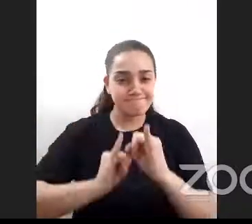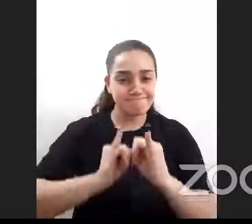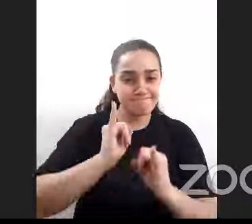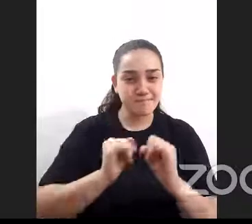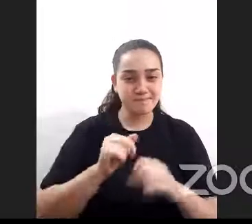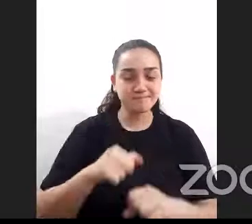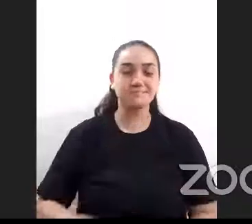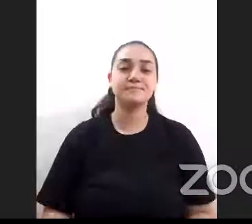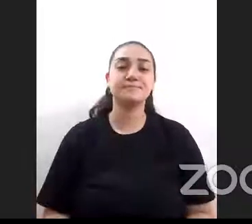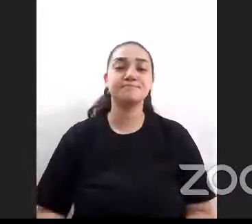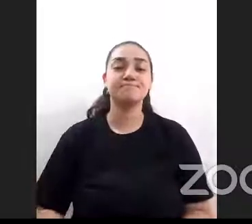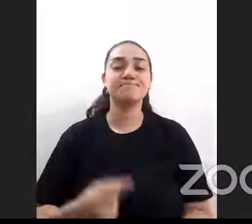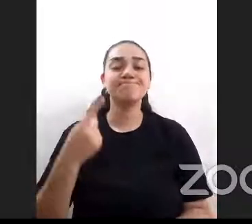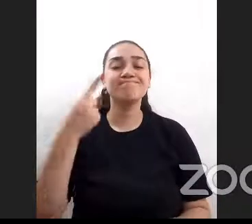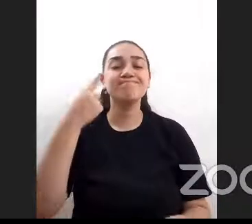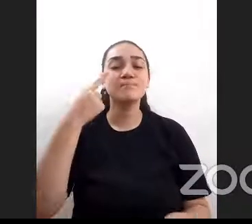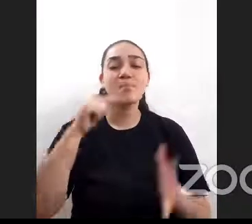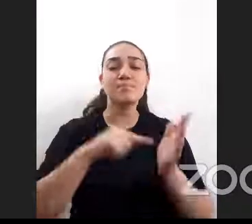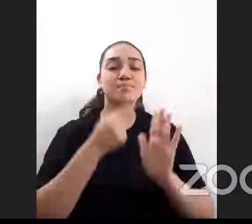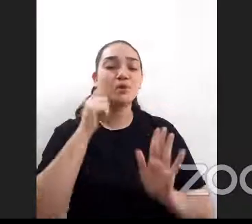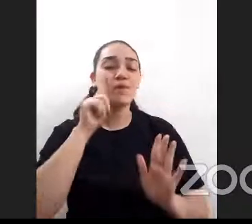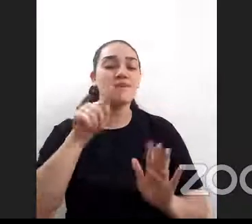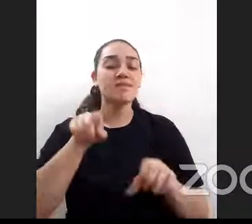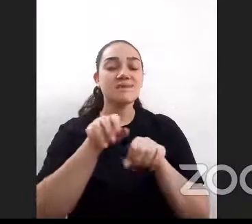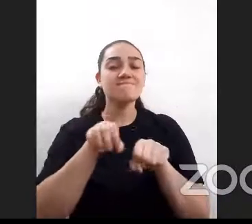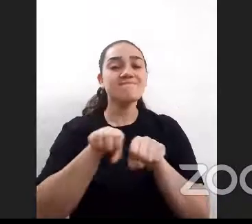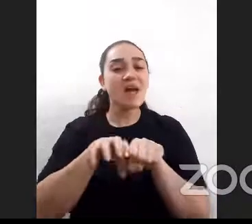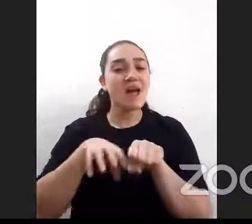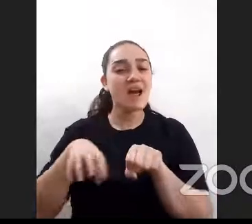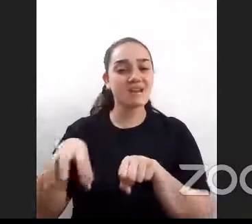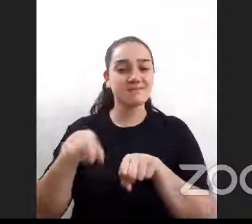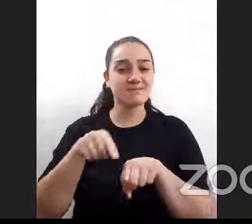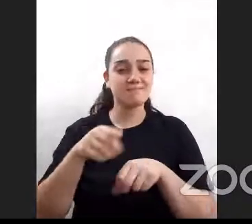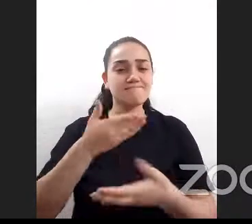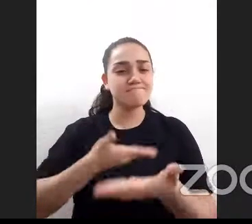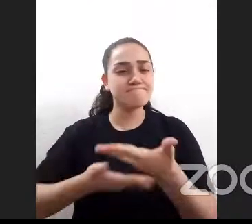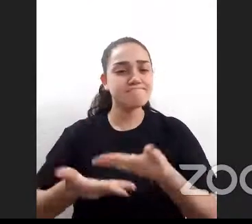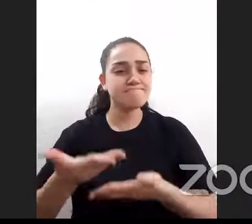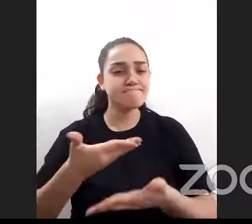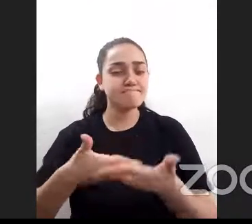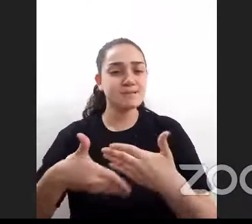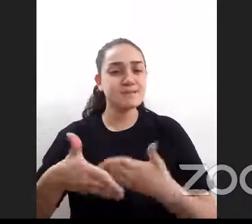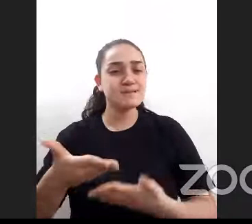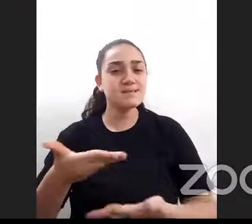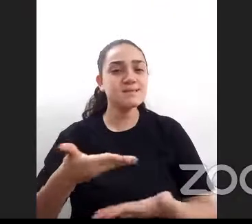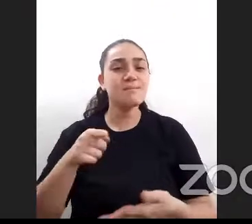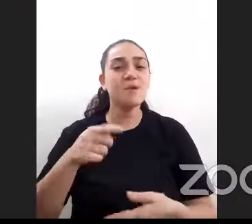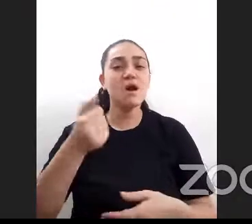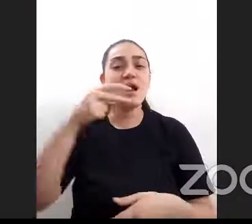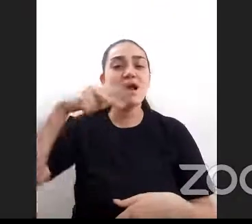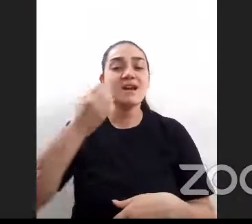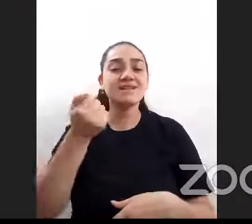el punto de vista de la agencia nosotros bueno compartimos mucho de lo que decía Anabel también identificamos